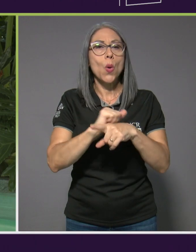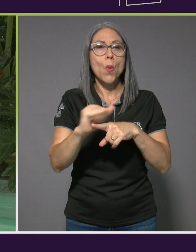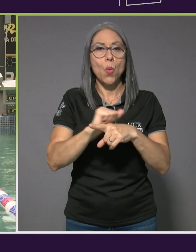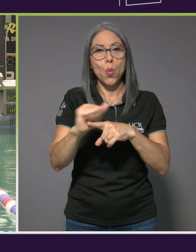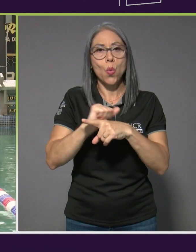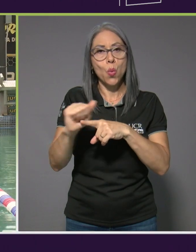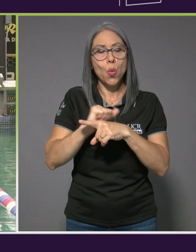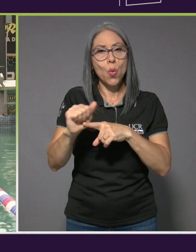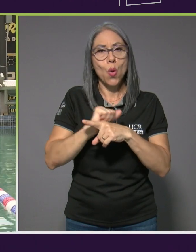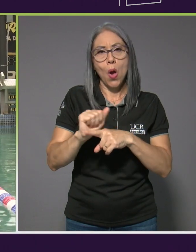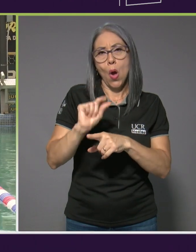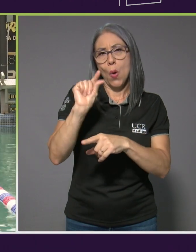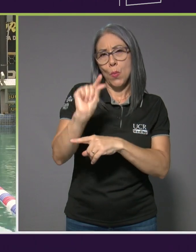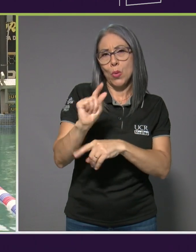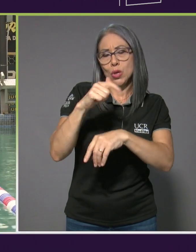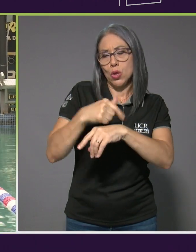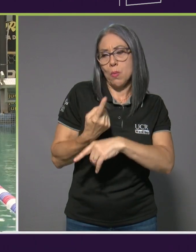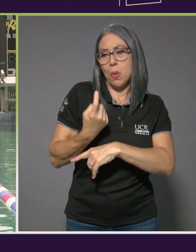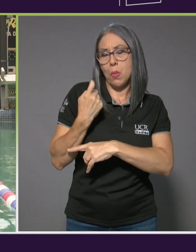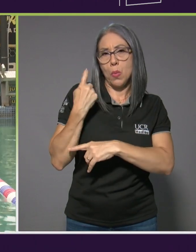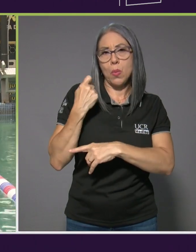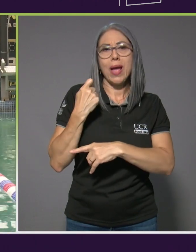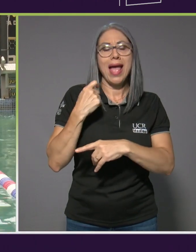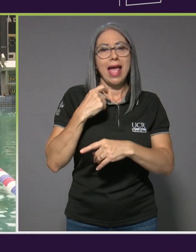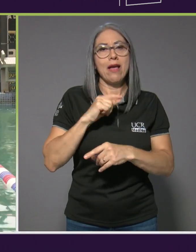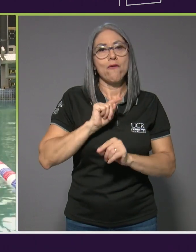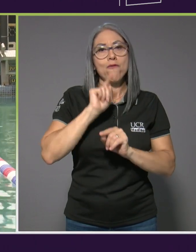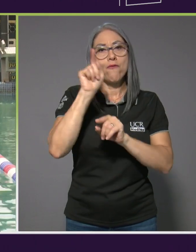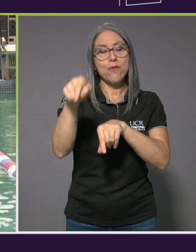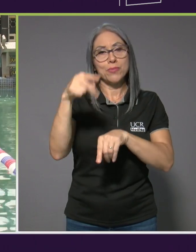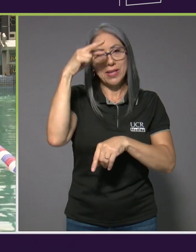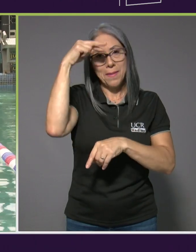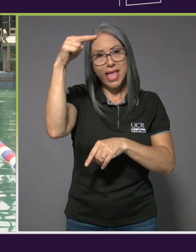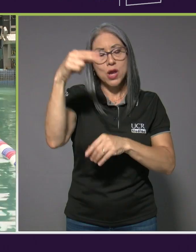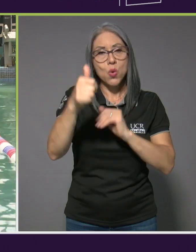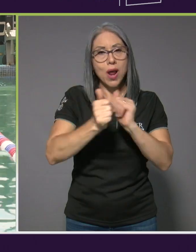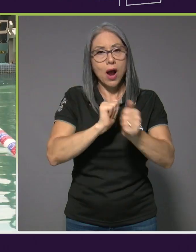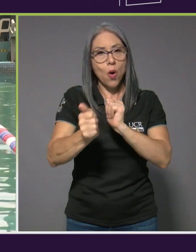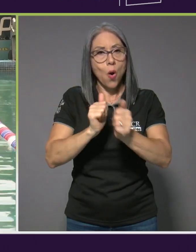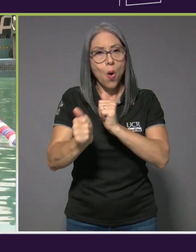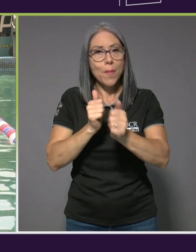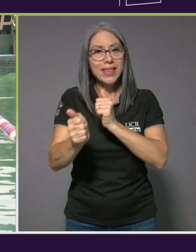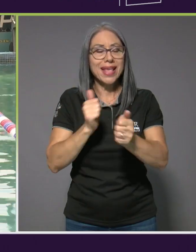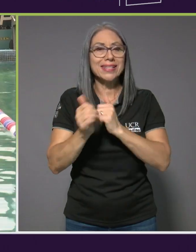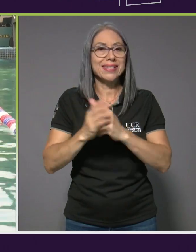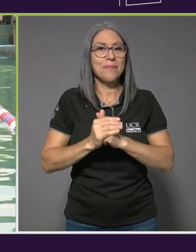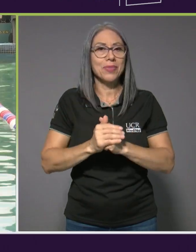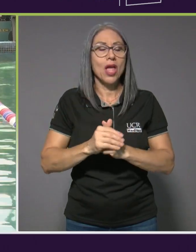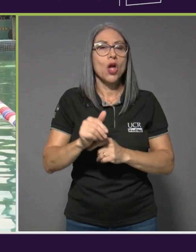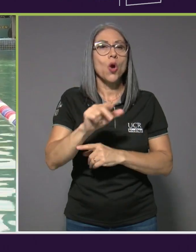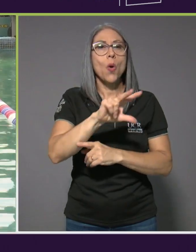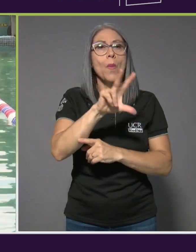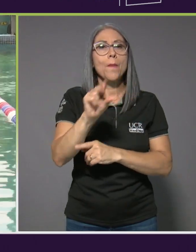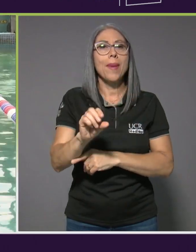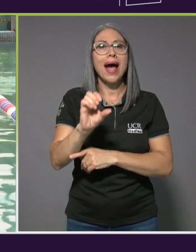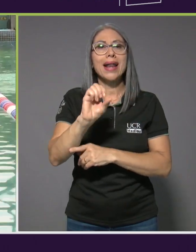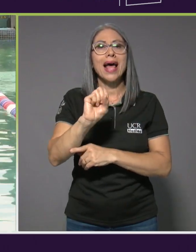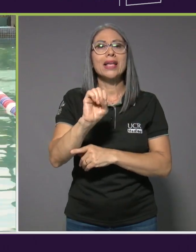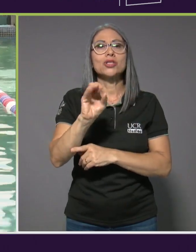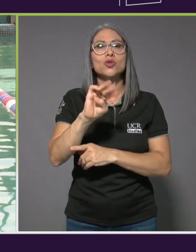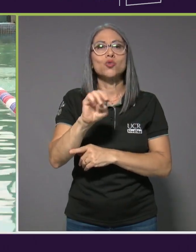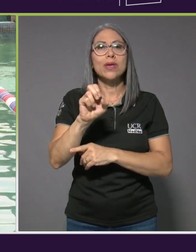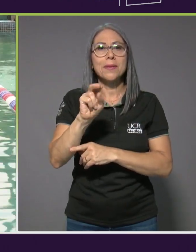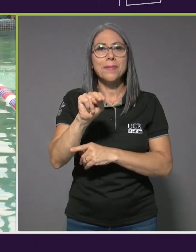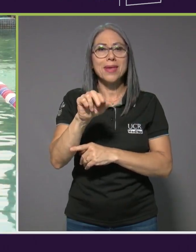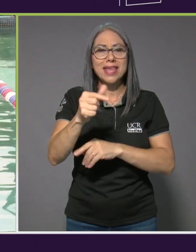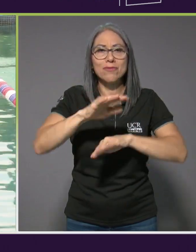hace poco, tuvimos una competencia en México para swimming, los cuales estuvimos los 5